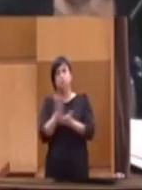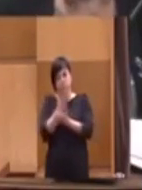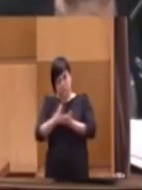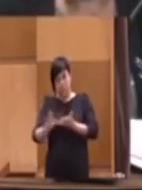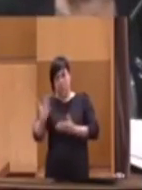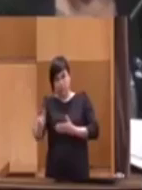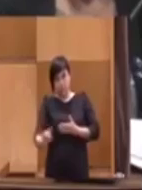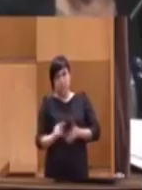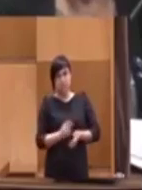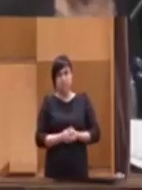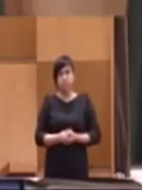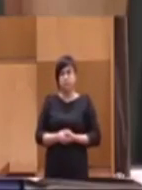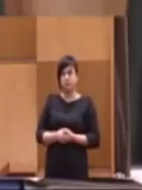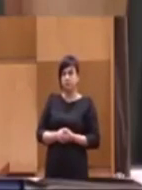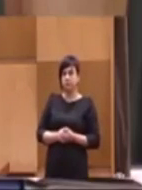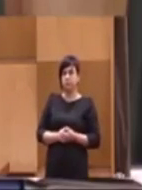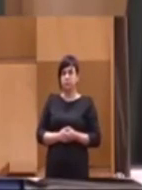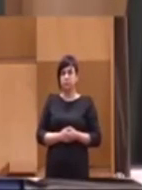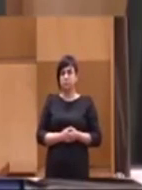separados. Gracias.